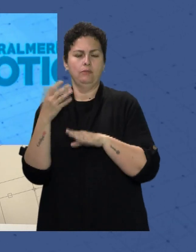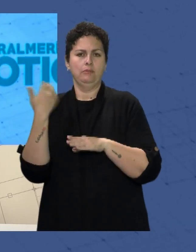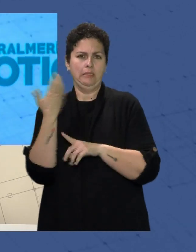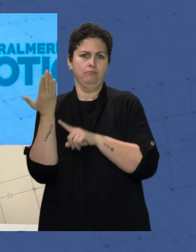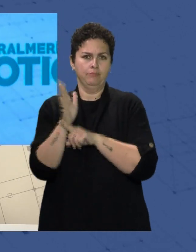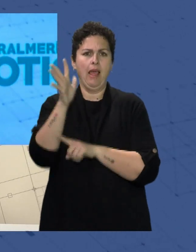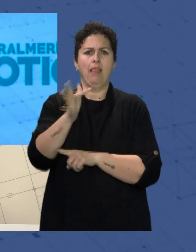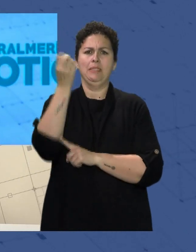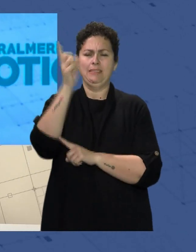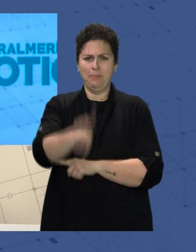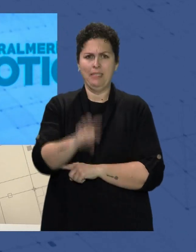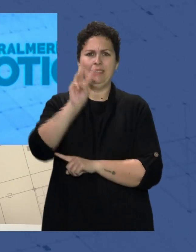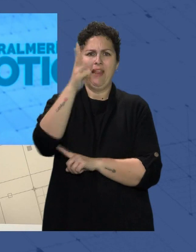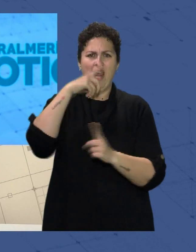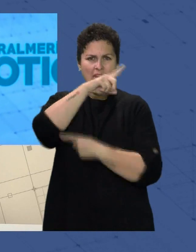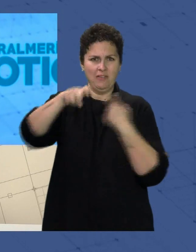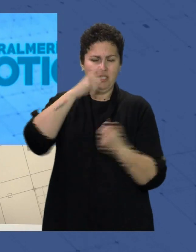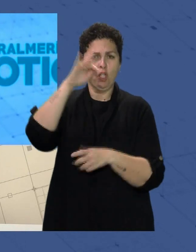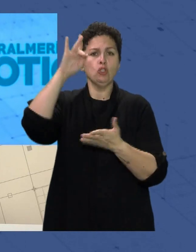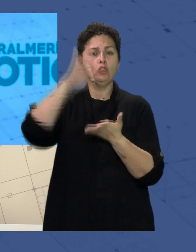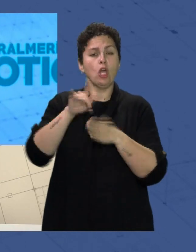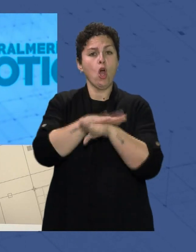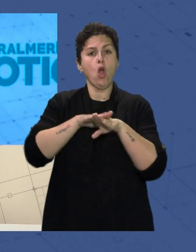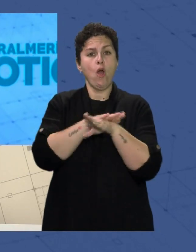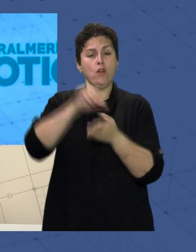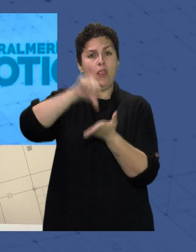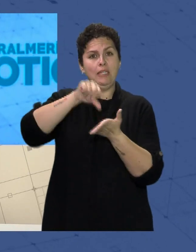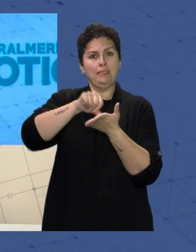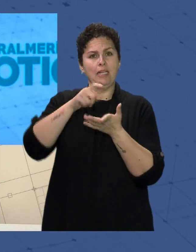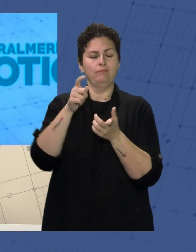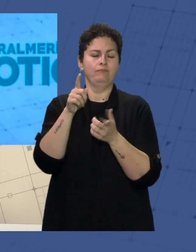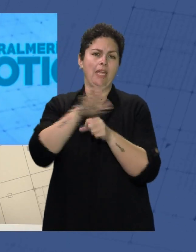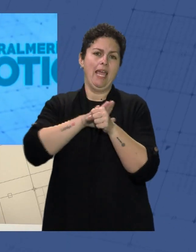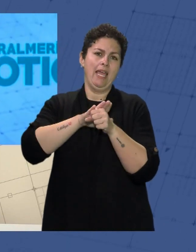El tercer aniversario Desde que el Gobierno Central Decretara el estado de alarma